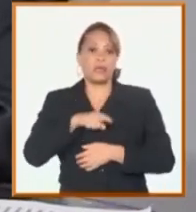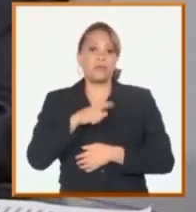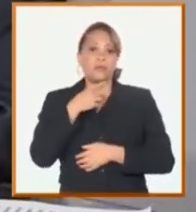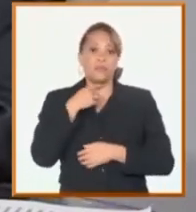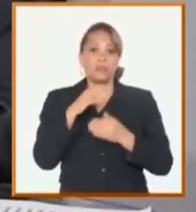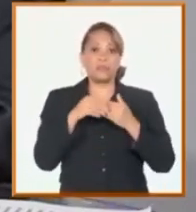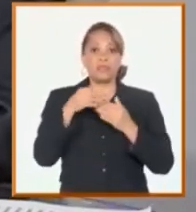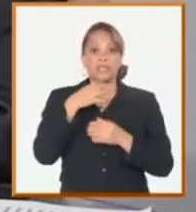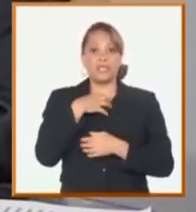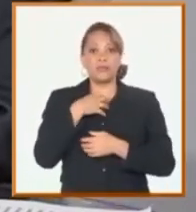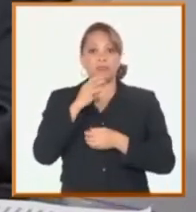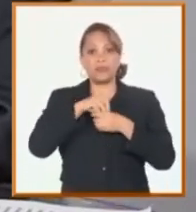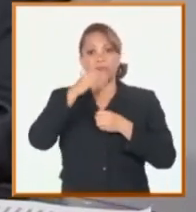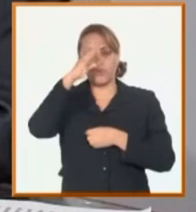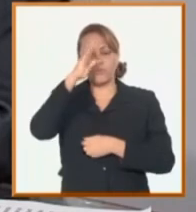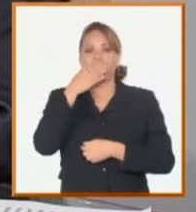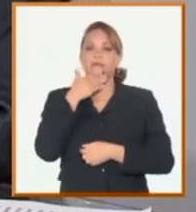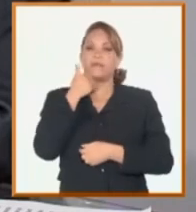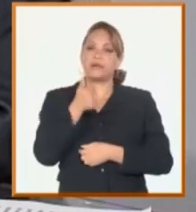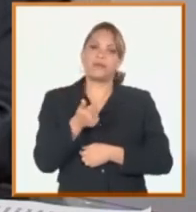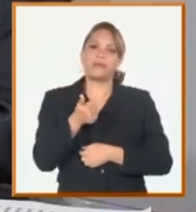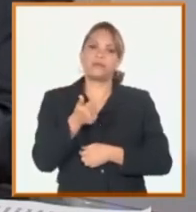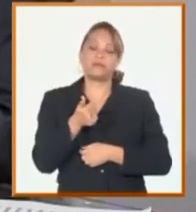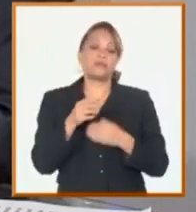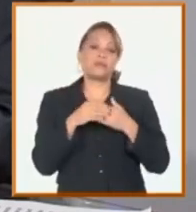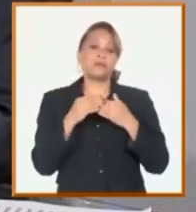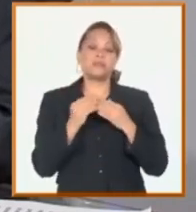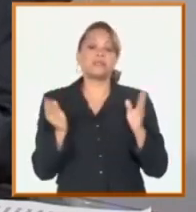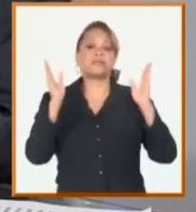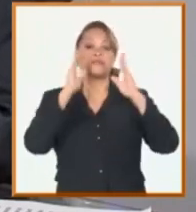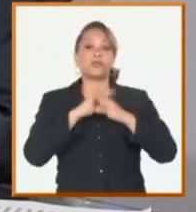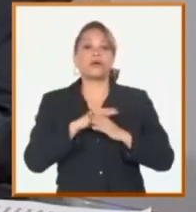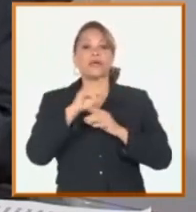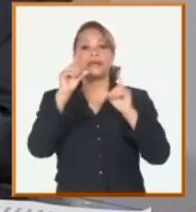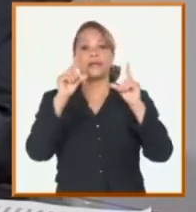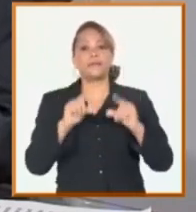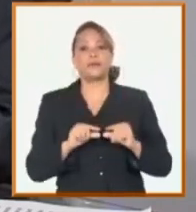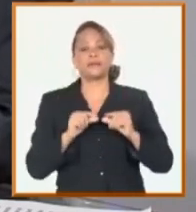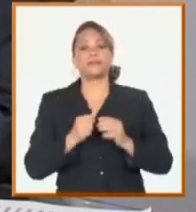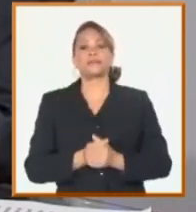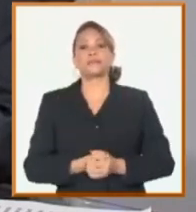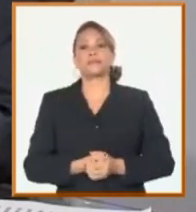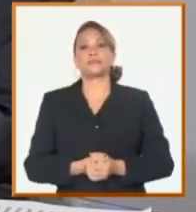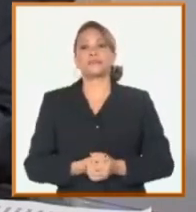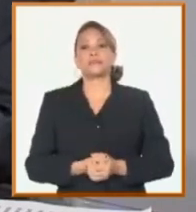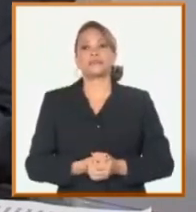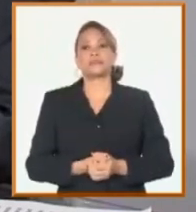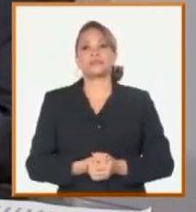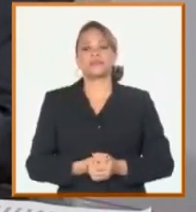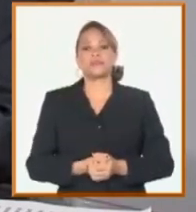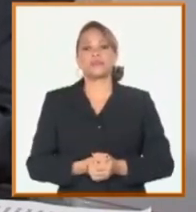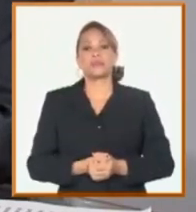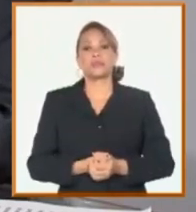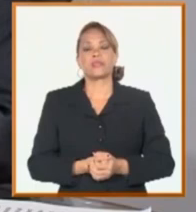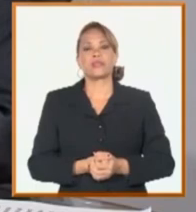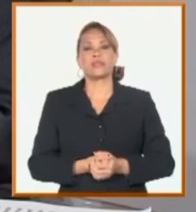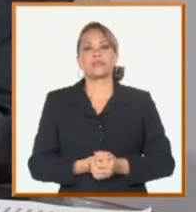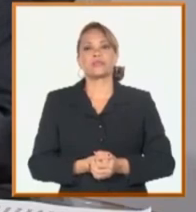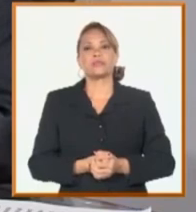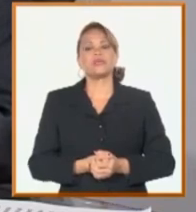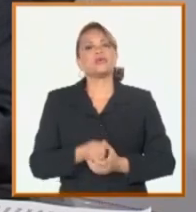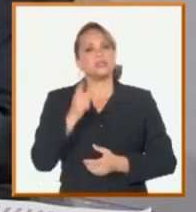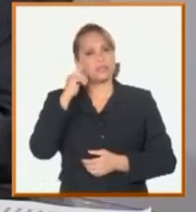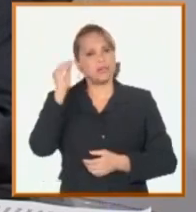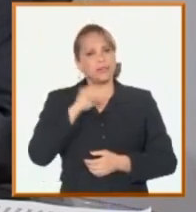diferente, pero bueno, también tenemos que buscarnos la manera de generar esas divisas. Yo te diría que no hay duda, no hay duda, todo eso son